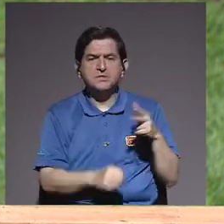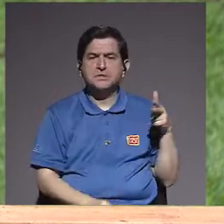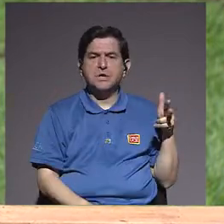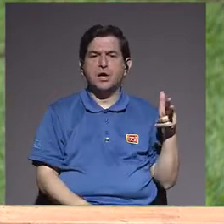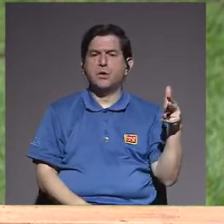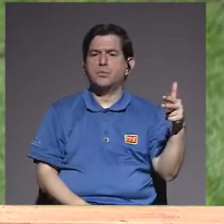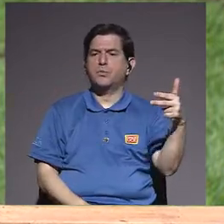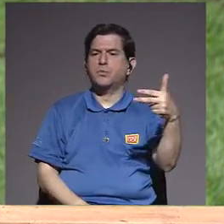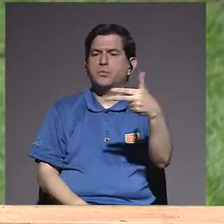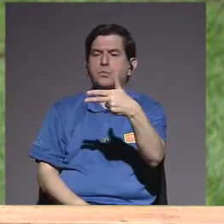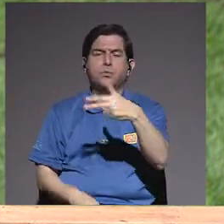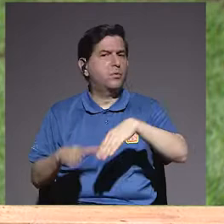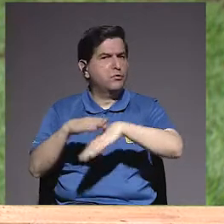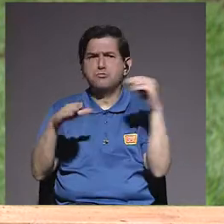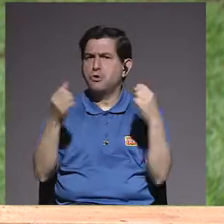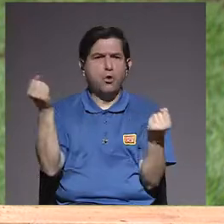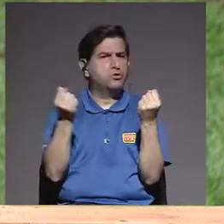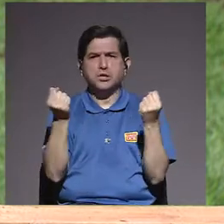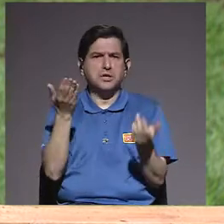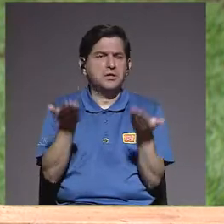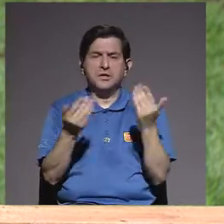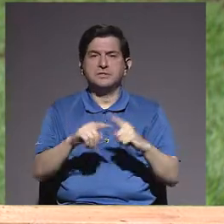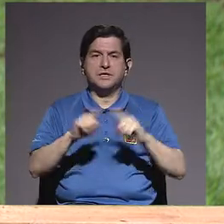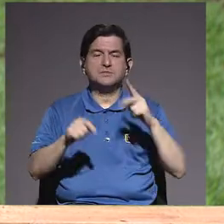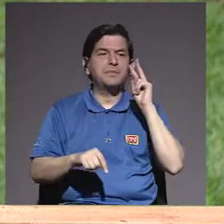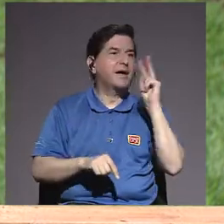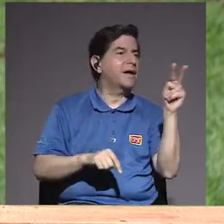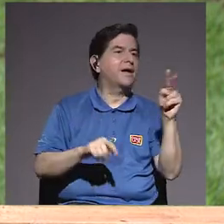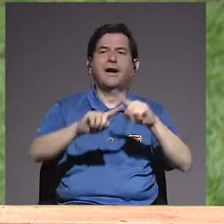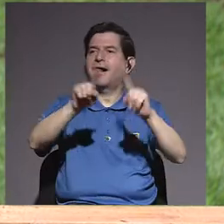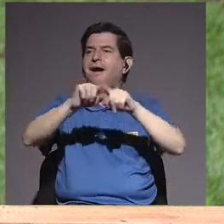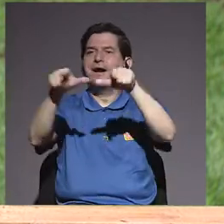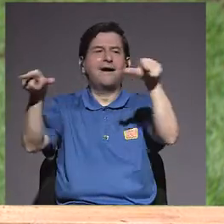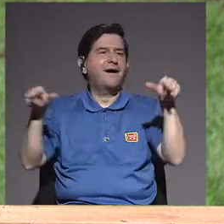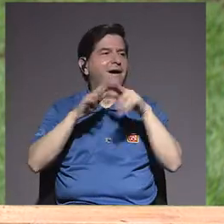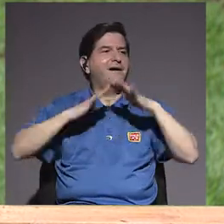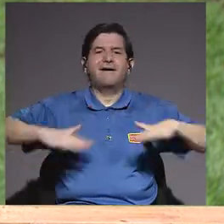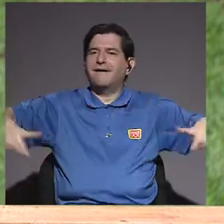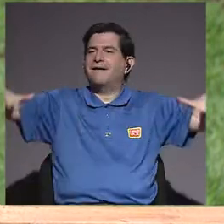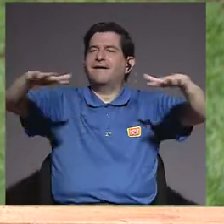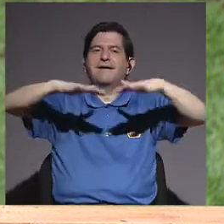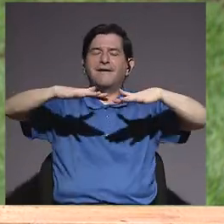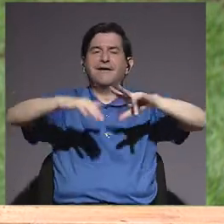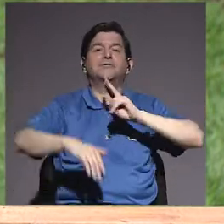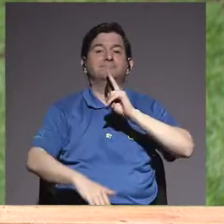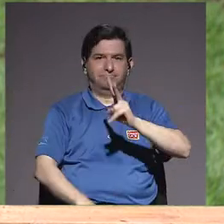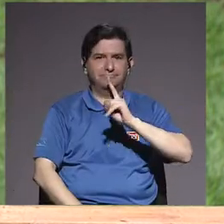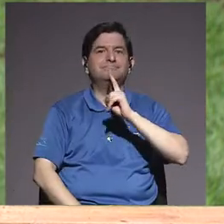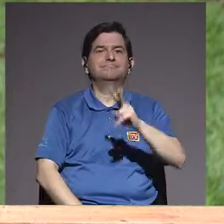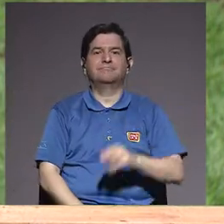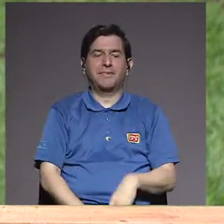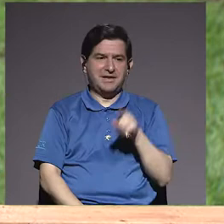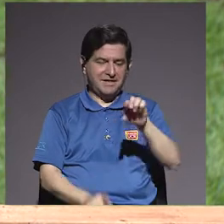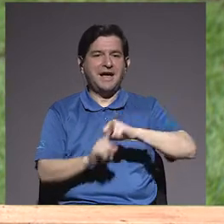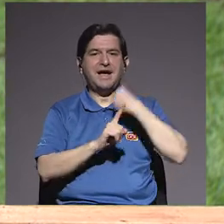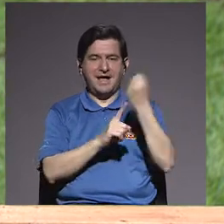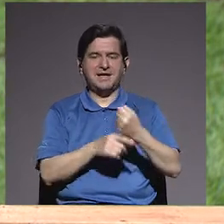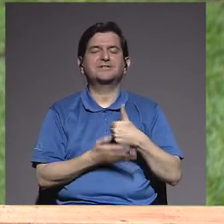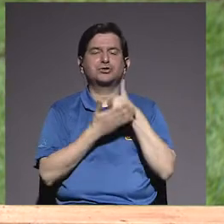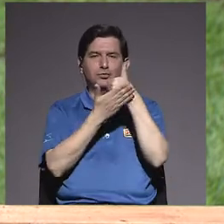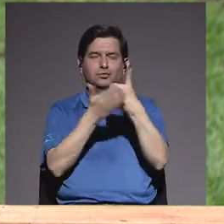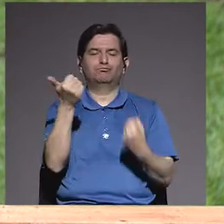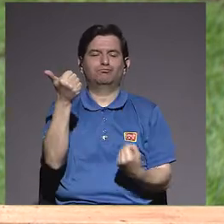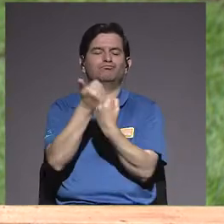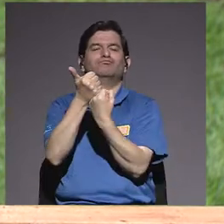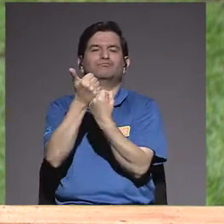una vuelta sin necesidad de bajarse del carro, el ver otros lugares y otros ambientes y todo, definitivamente va a ser de mucho